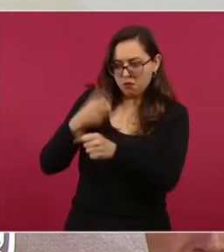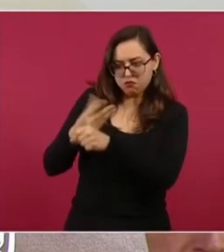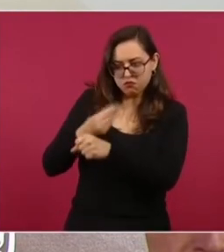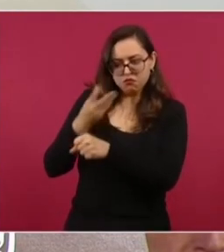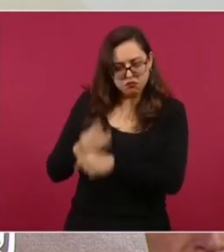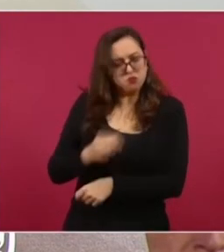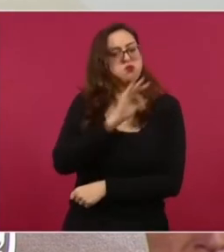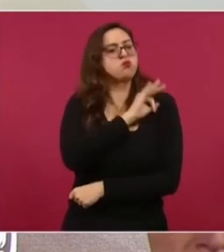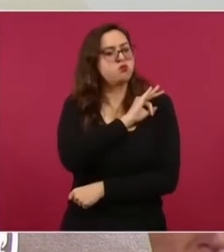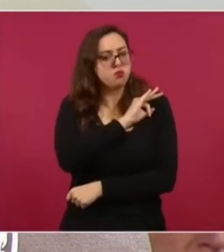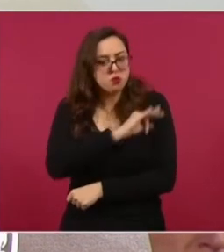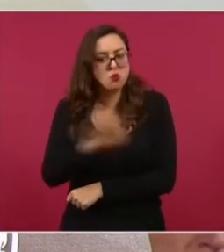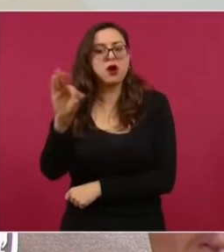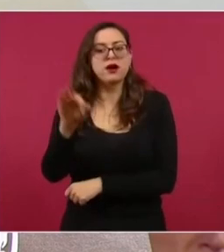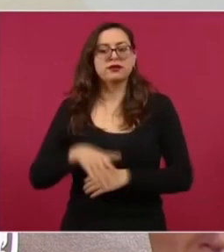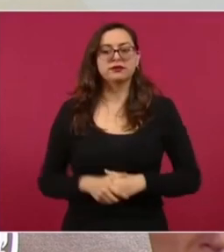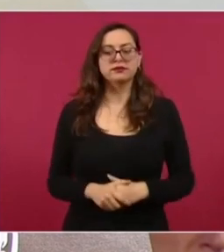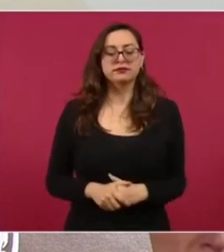y es